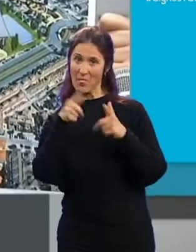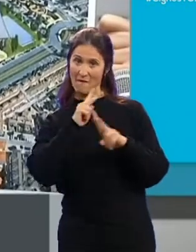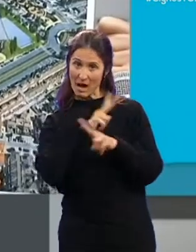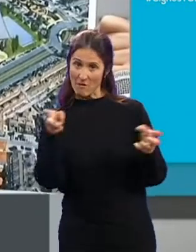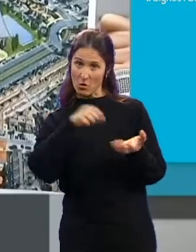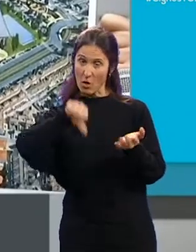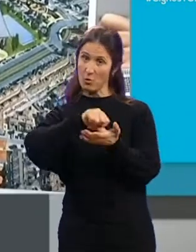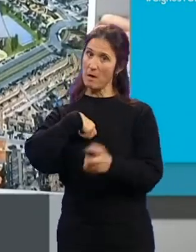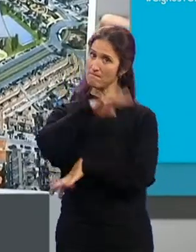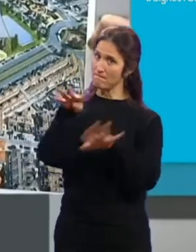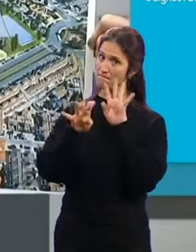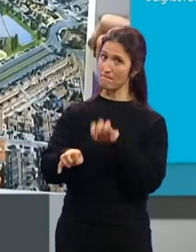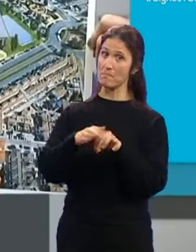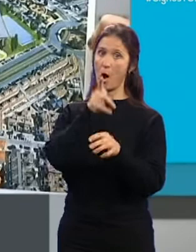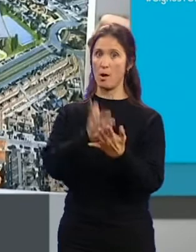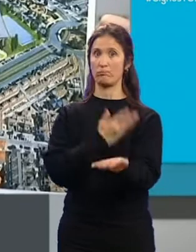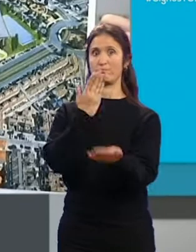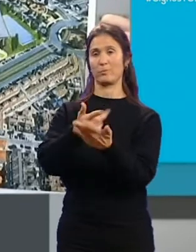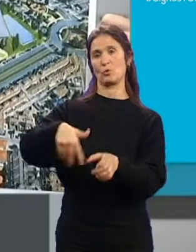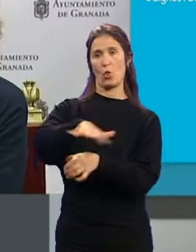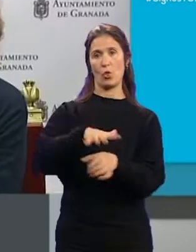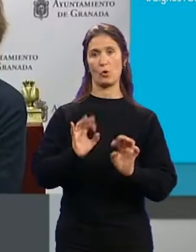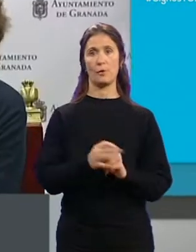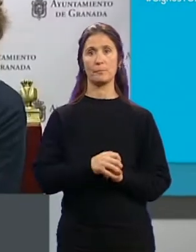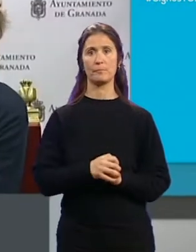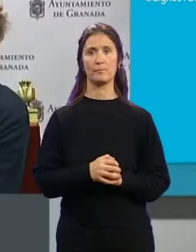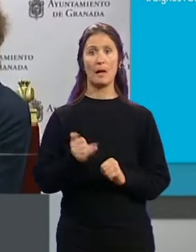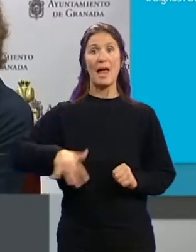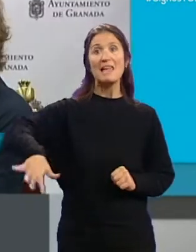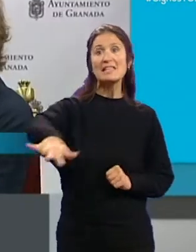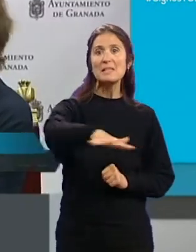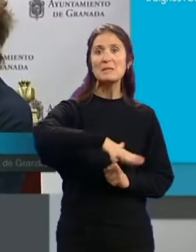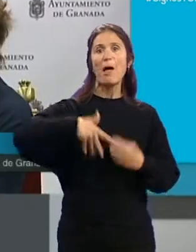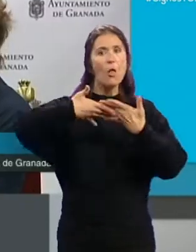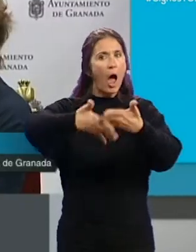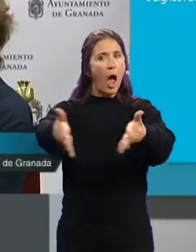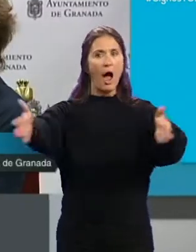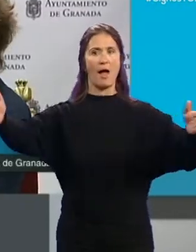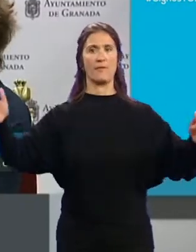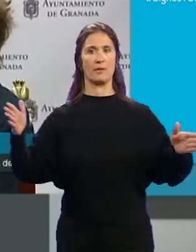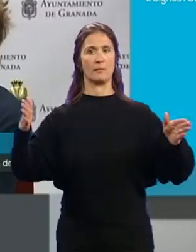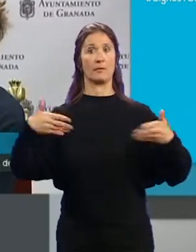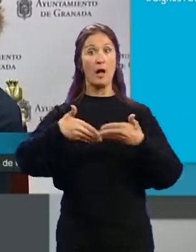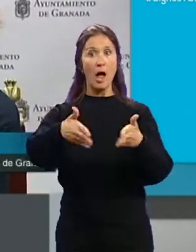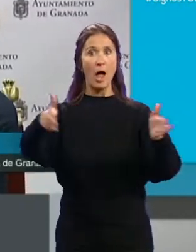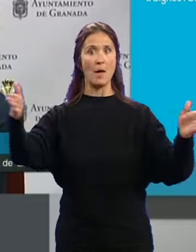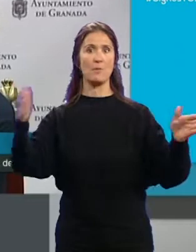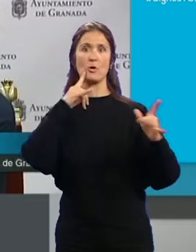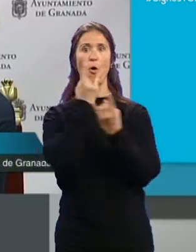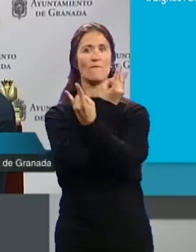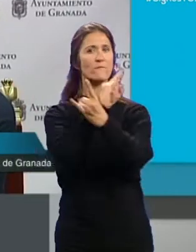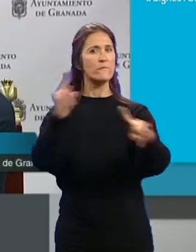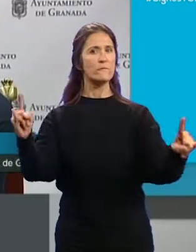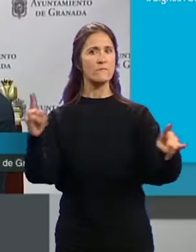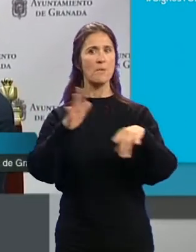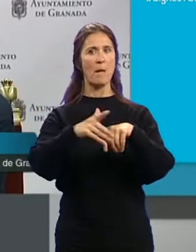...han dado a conocer su propuesta... ...para esta zona. ...espacios abiertos, abiertos... ...y es un pulmón verde...